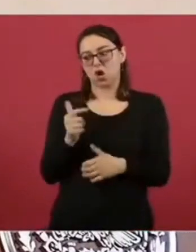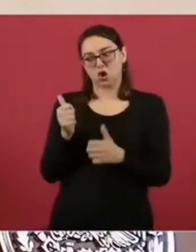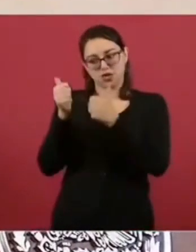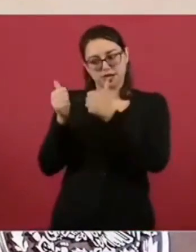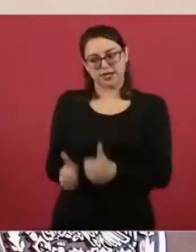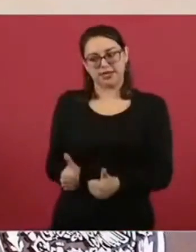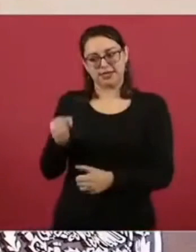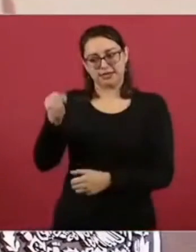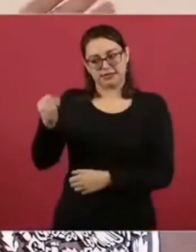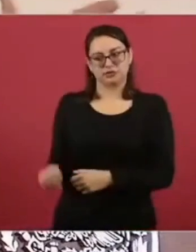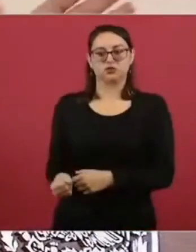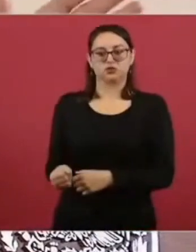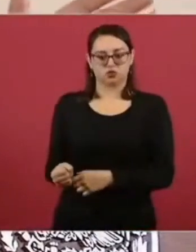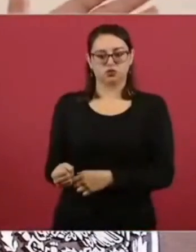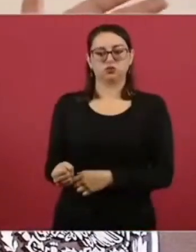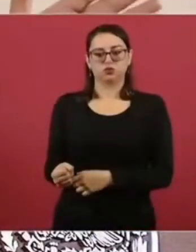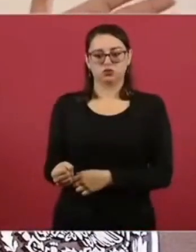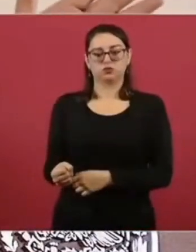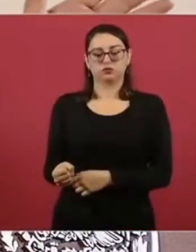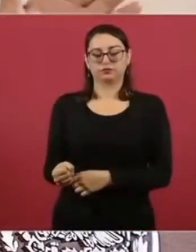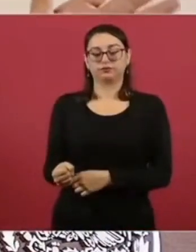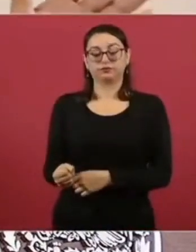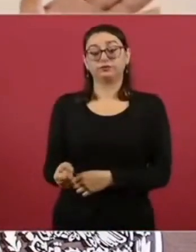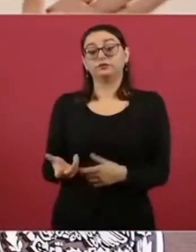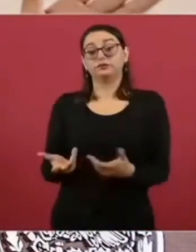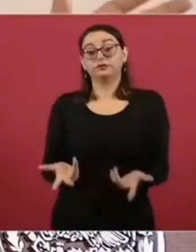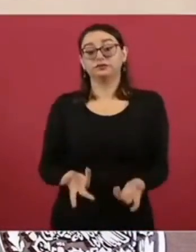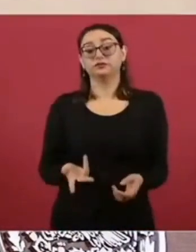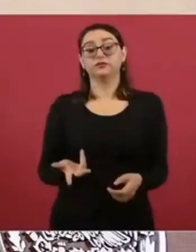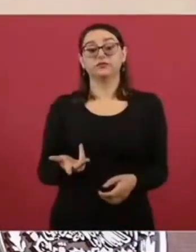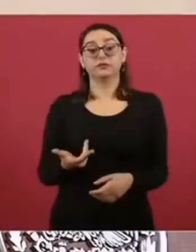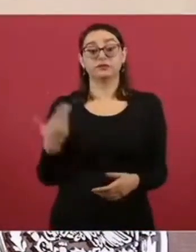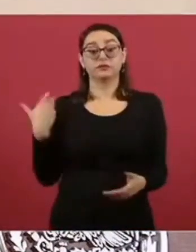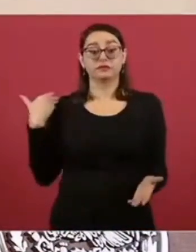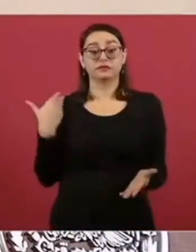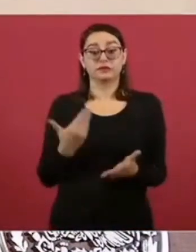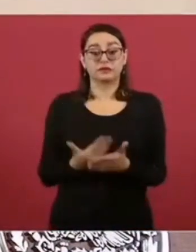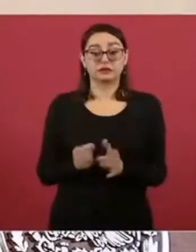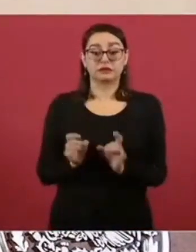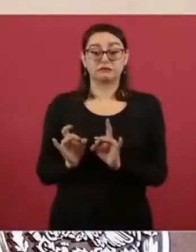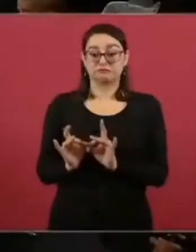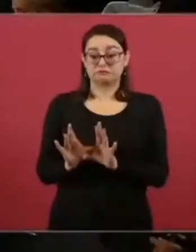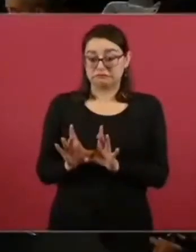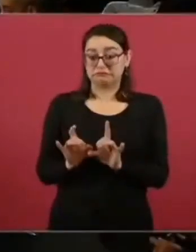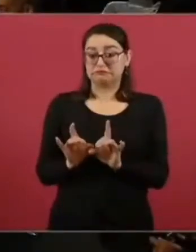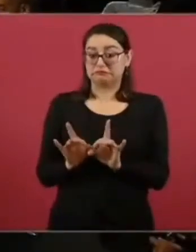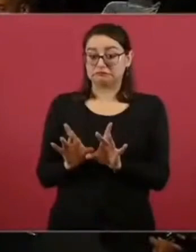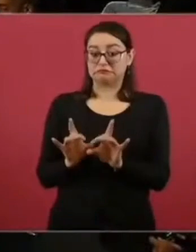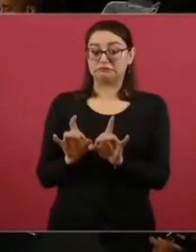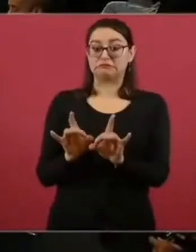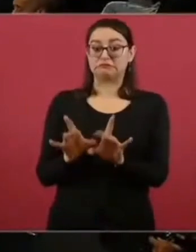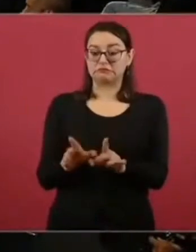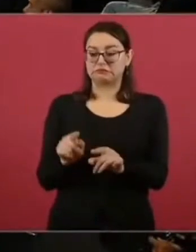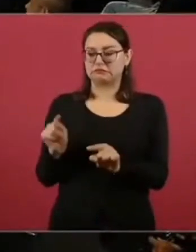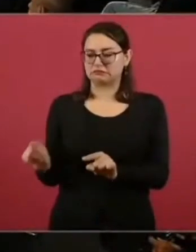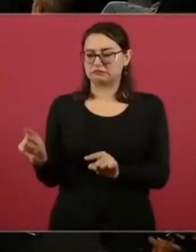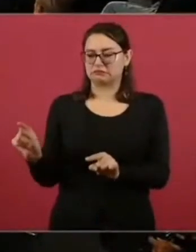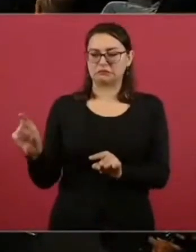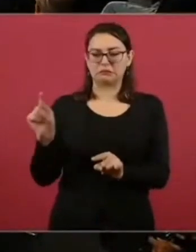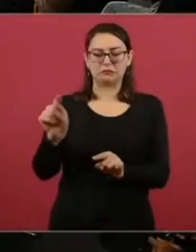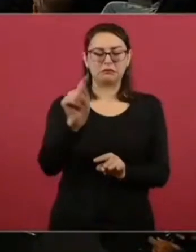ha venido sucediendo en los últimos tiempos en Matehuala y en otros